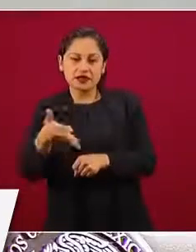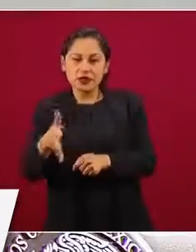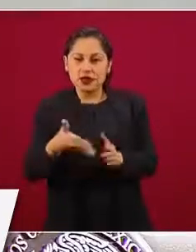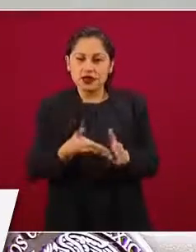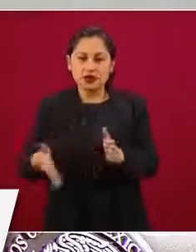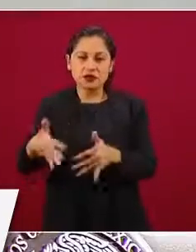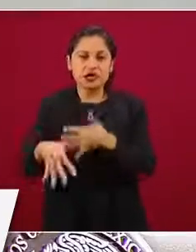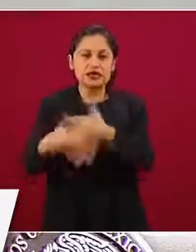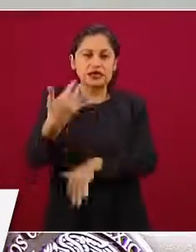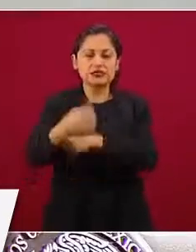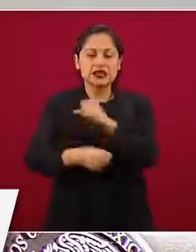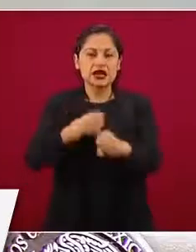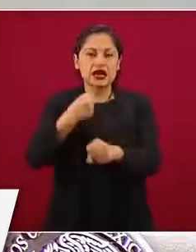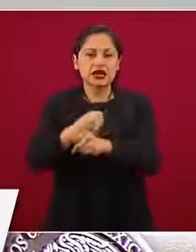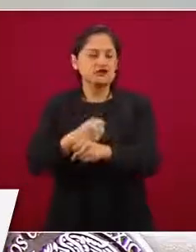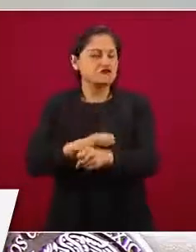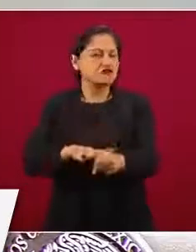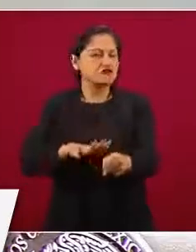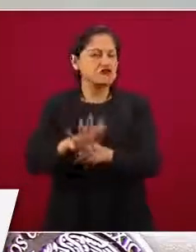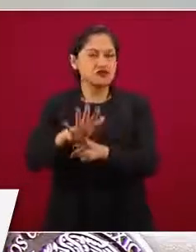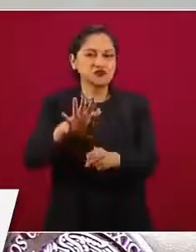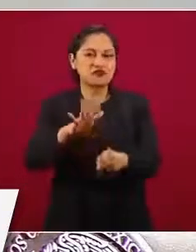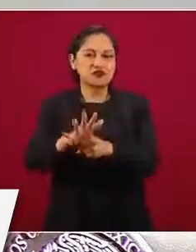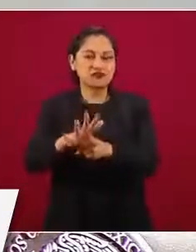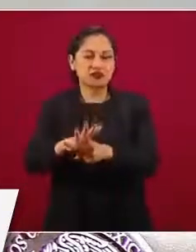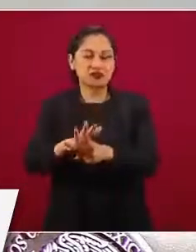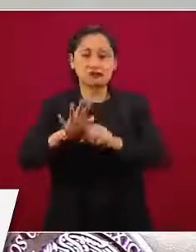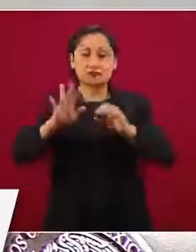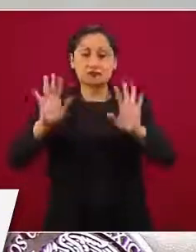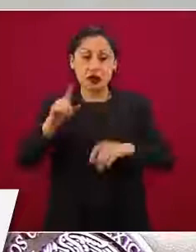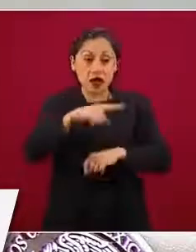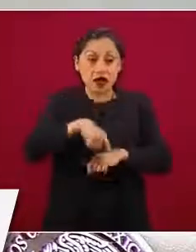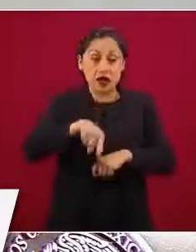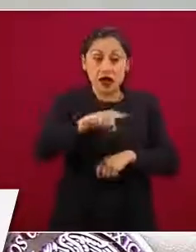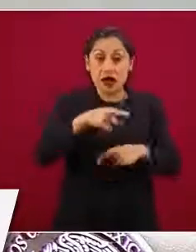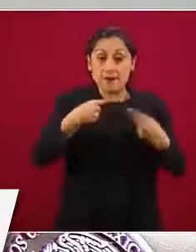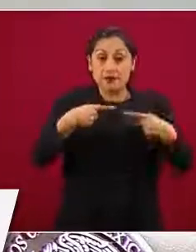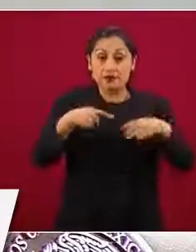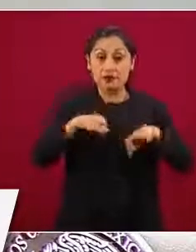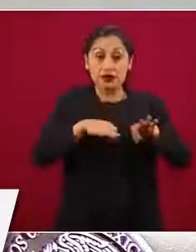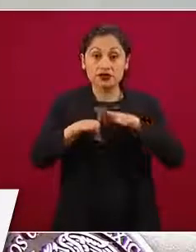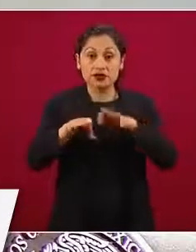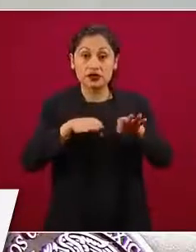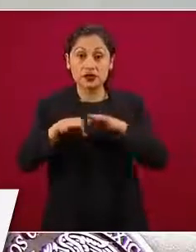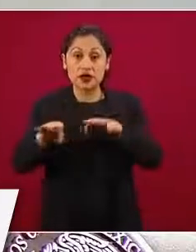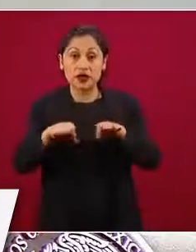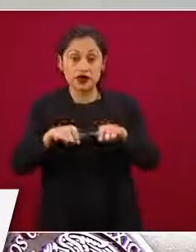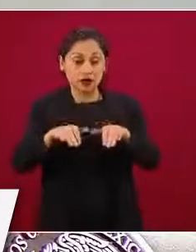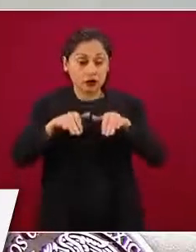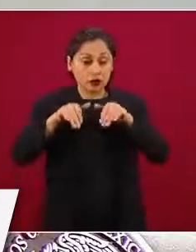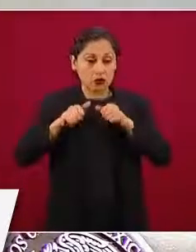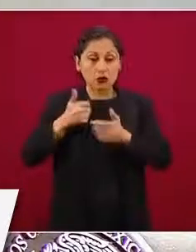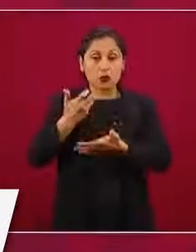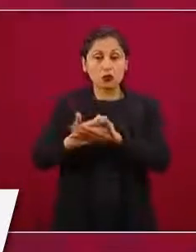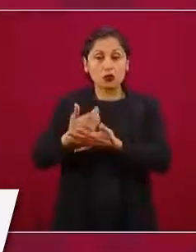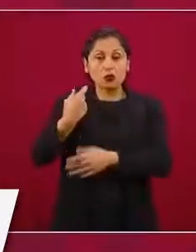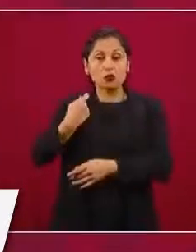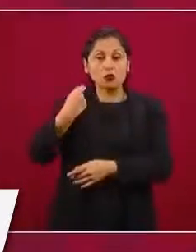años y tendría garantizado el trabajador o la trabajadora la pensión.